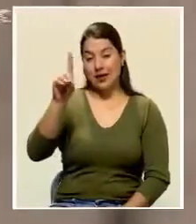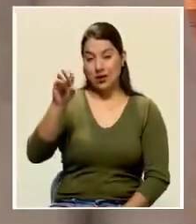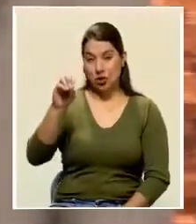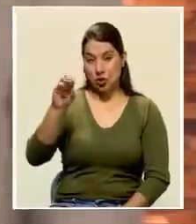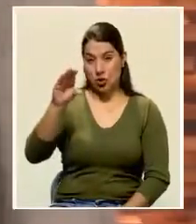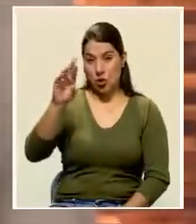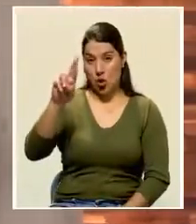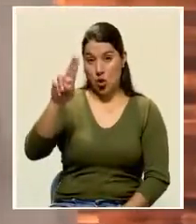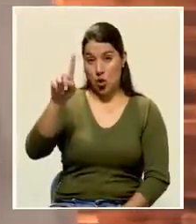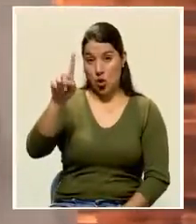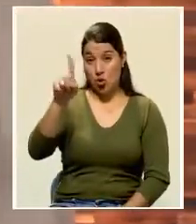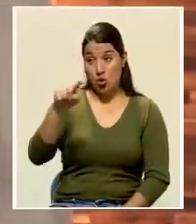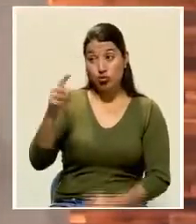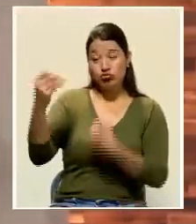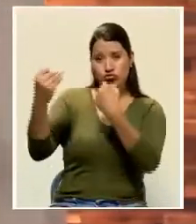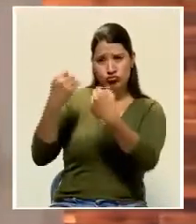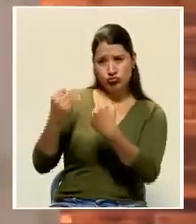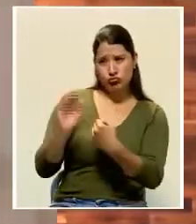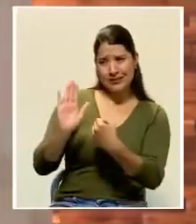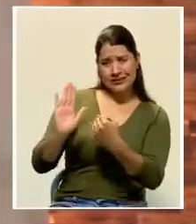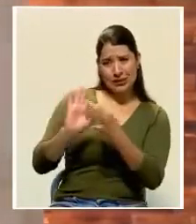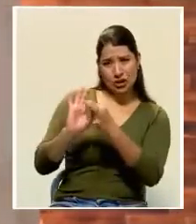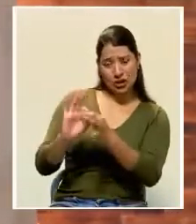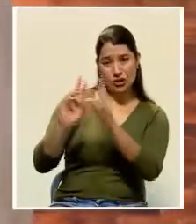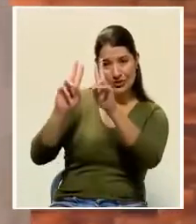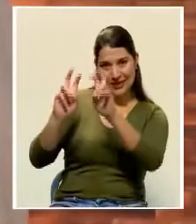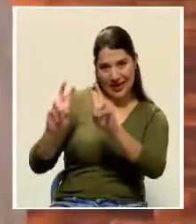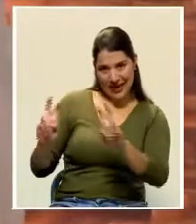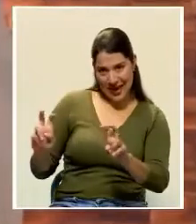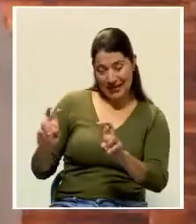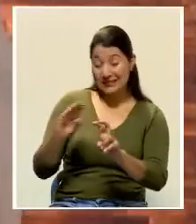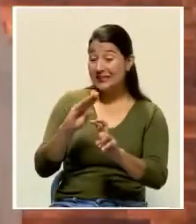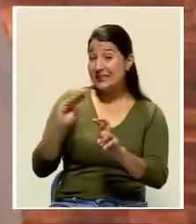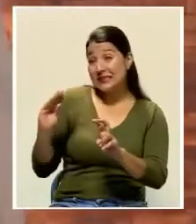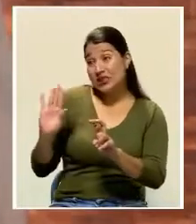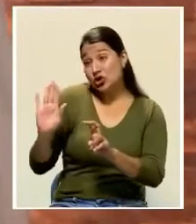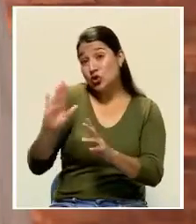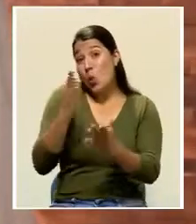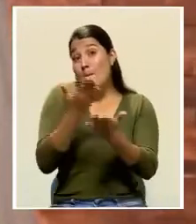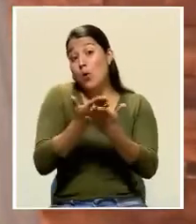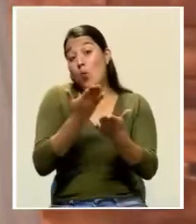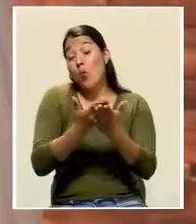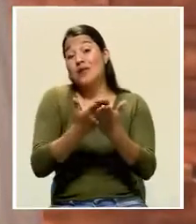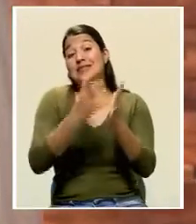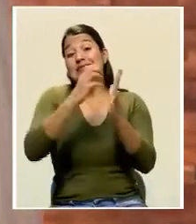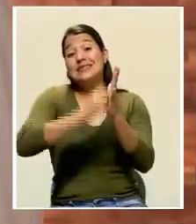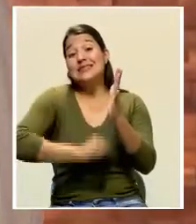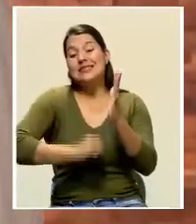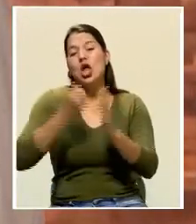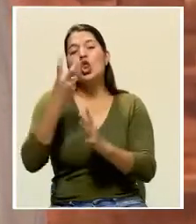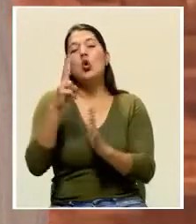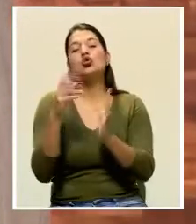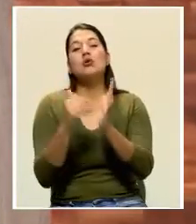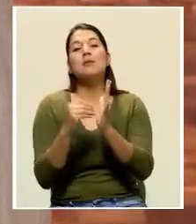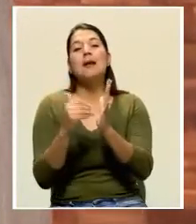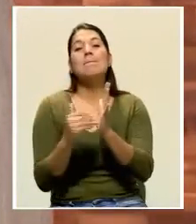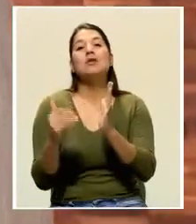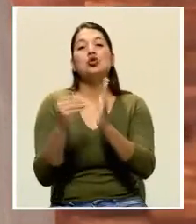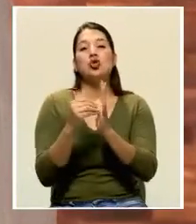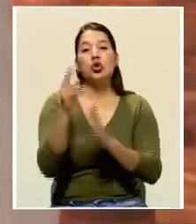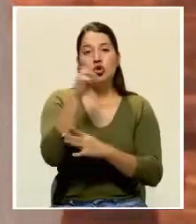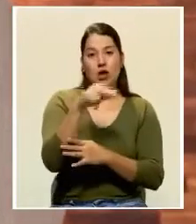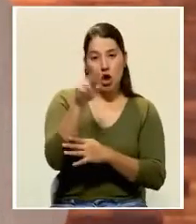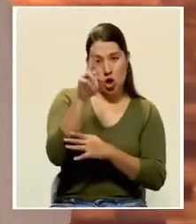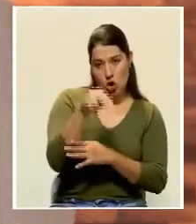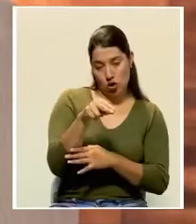sobre este estudio que realizan. Y al monto al que logran llegar, 12.000 millones de colones, estamos hablando de 30.000 millones de colones